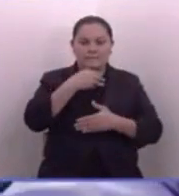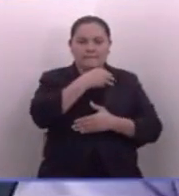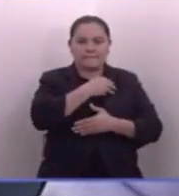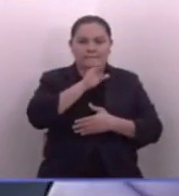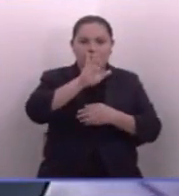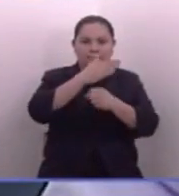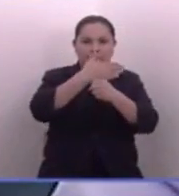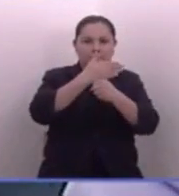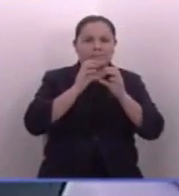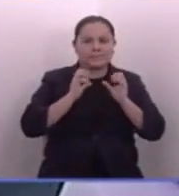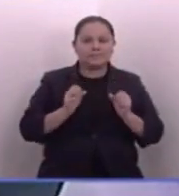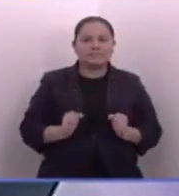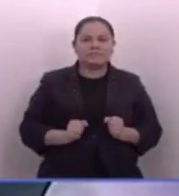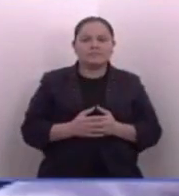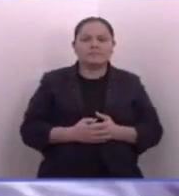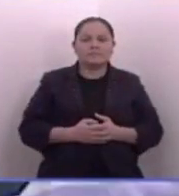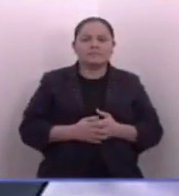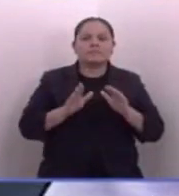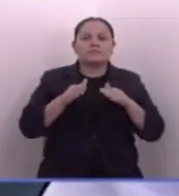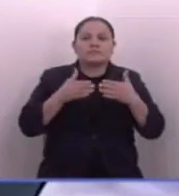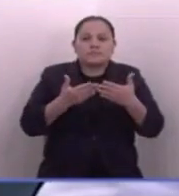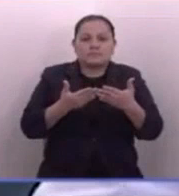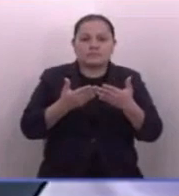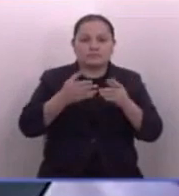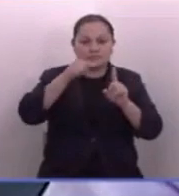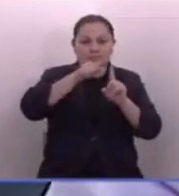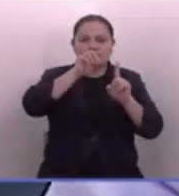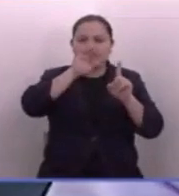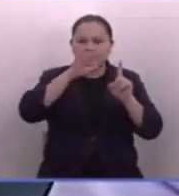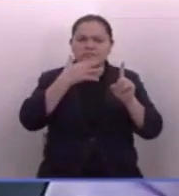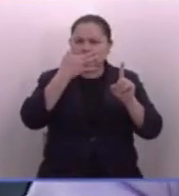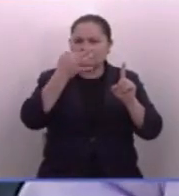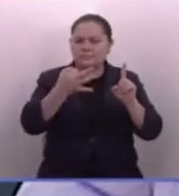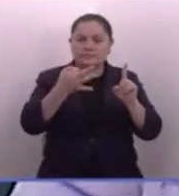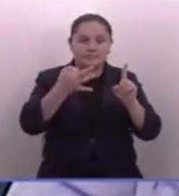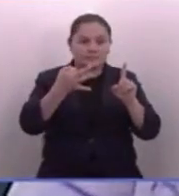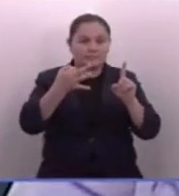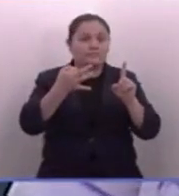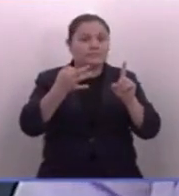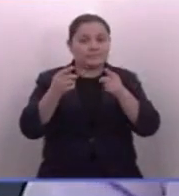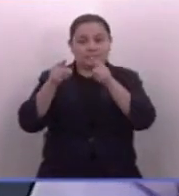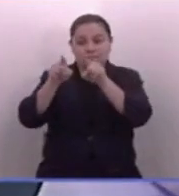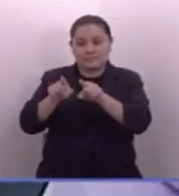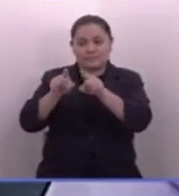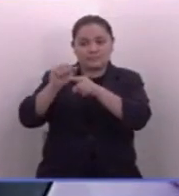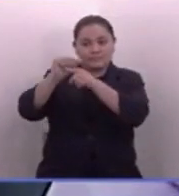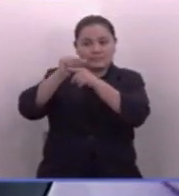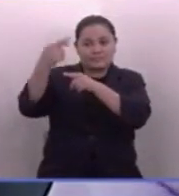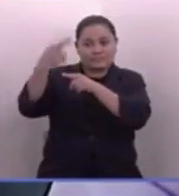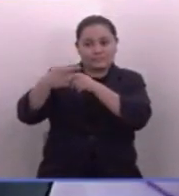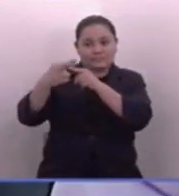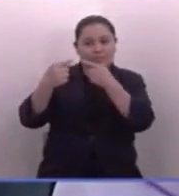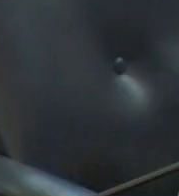partido en el gobierno. Bueno, porque lo que él dice aquí es muy cierto, pero lo que pasa allá en la práctica es